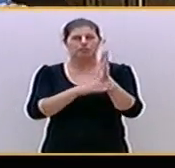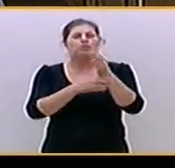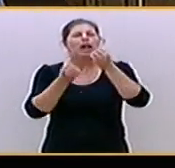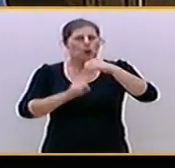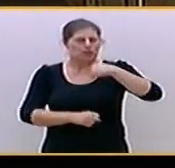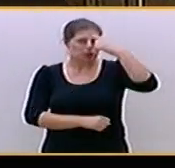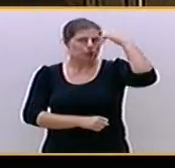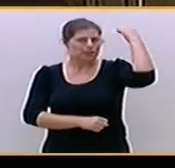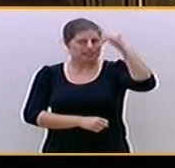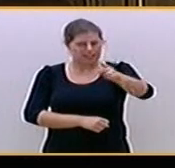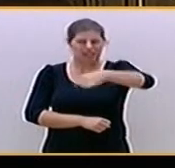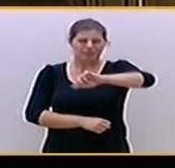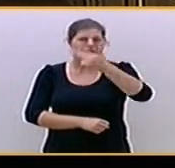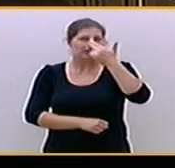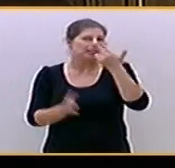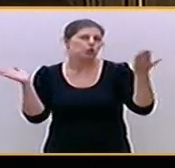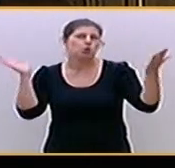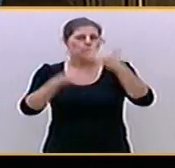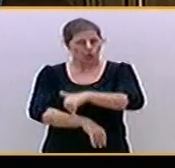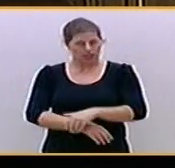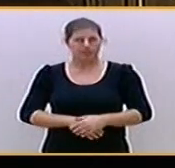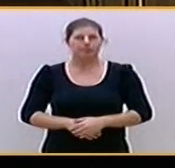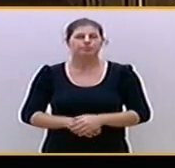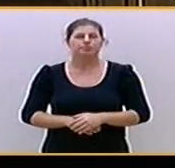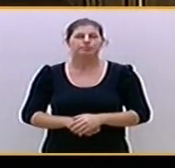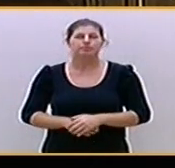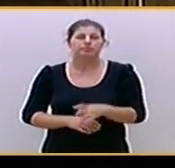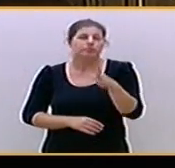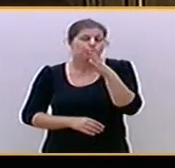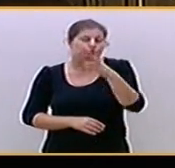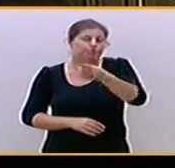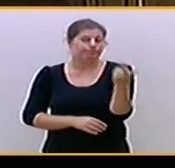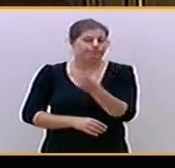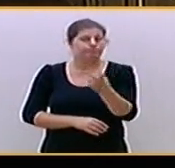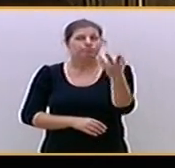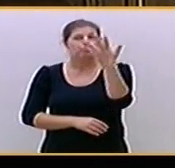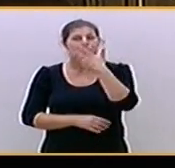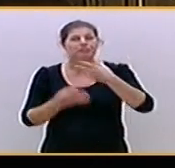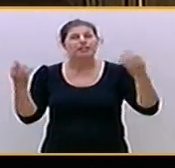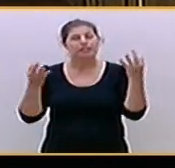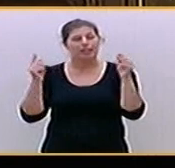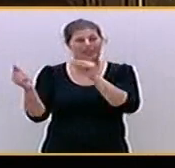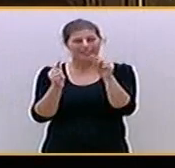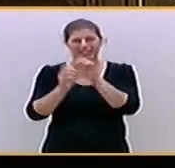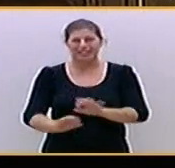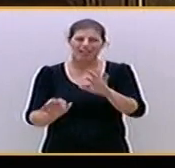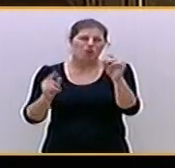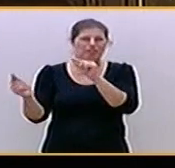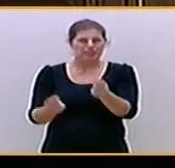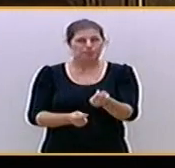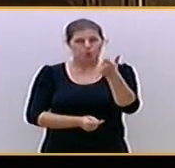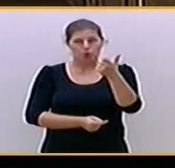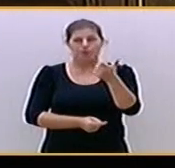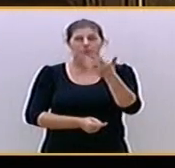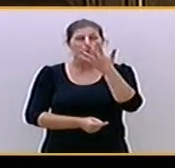que la van a poner los grupos proponentes, porque prefieren que poco o nada se debata de esta reforma y que cuanto menos se entren a los